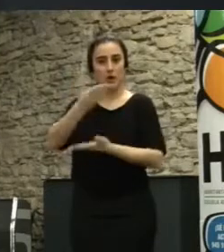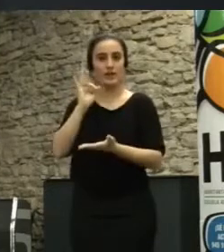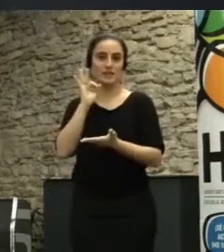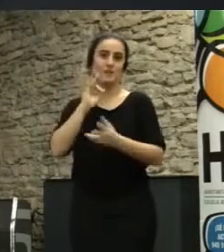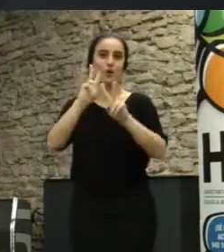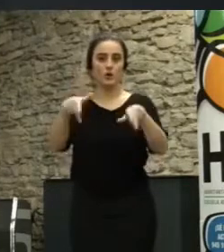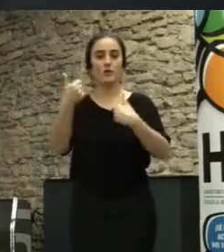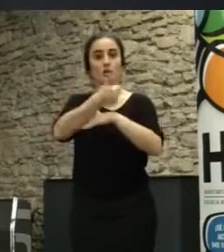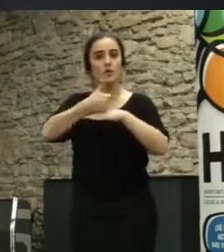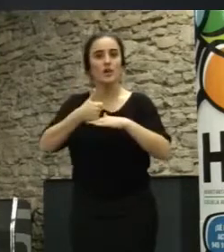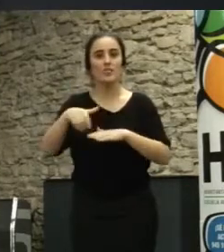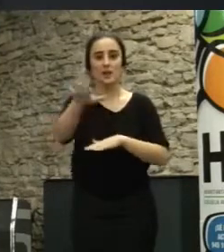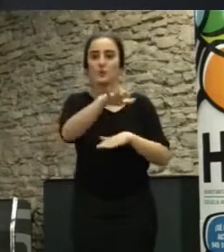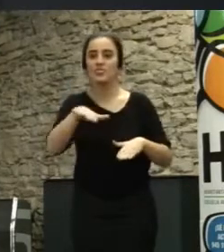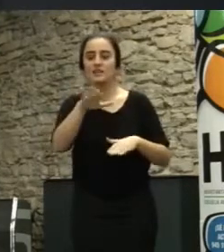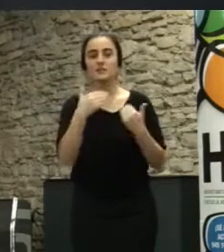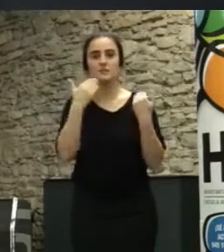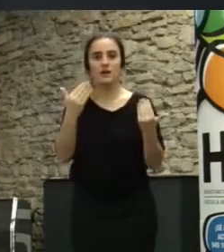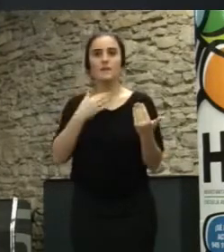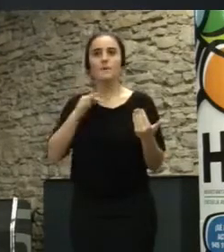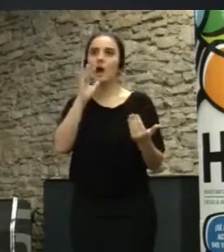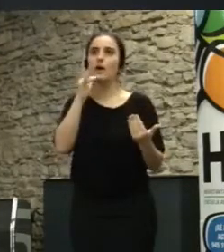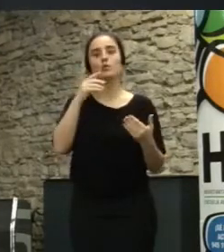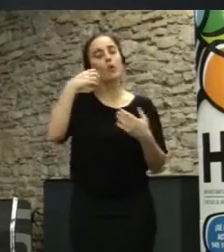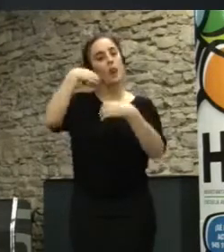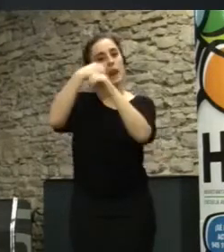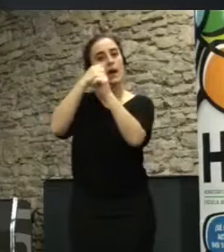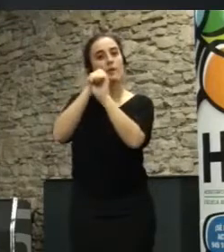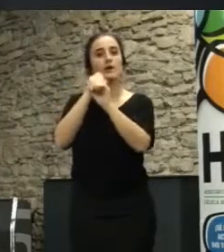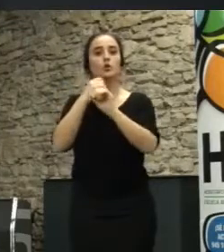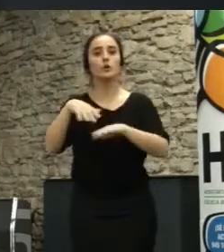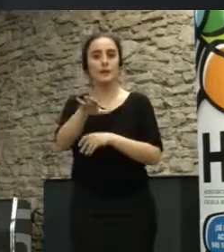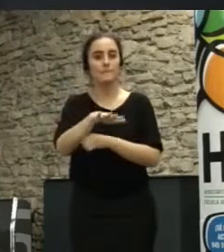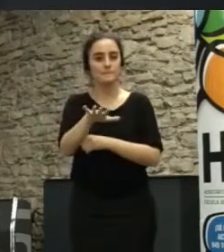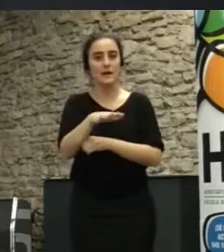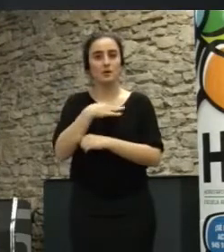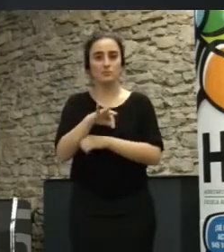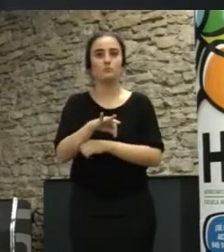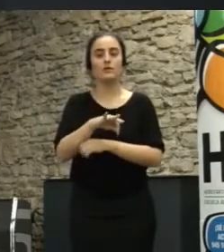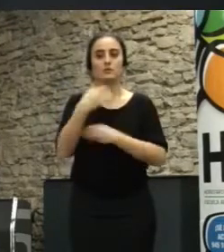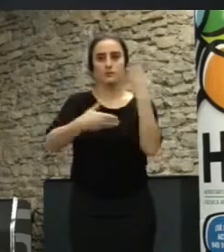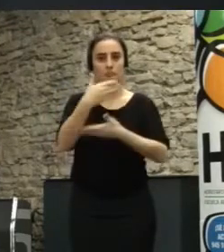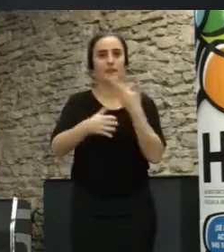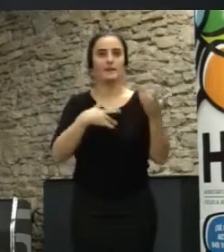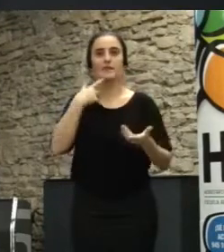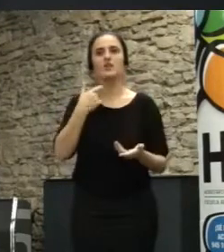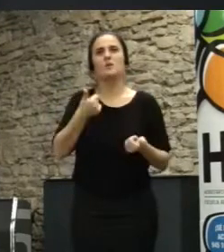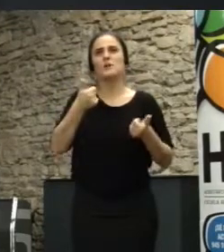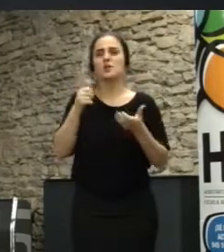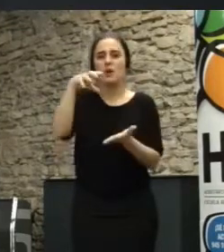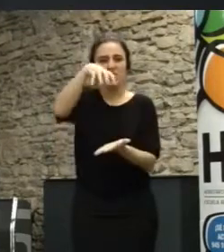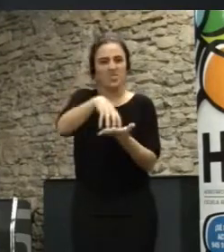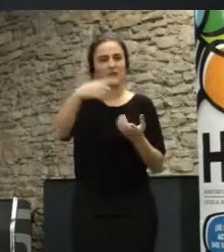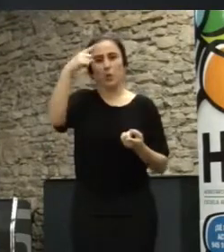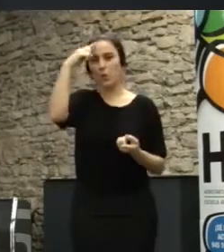en los distritos se ha conseguido llevar un modelo laboratorio de barrio, un modelo que desborda también lo que es un centro cultural más